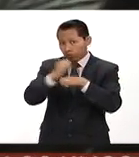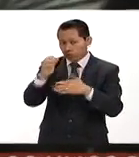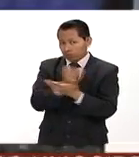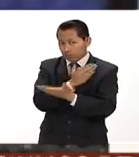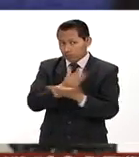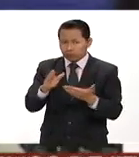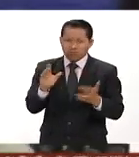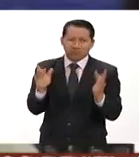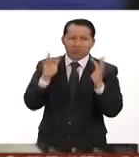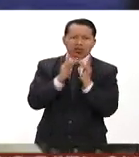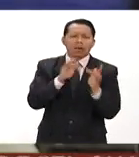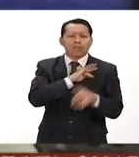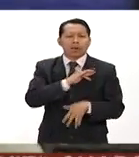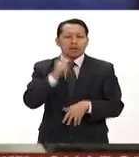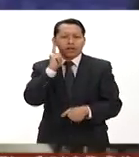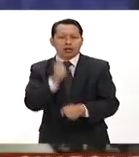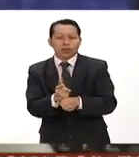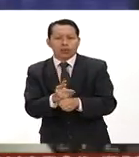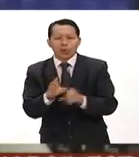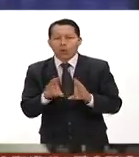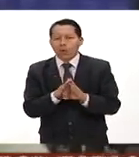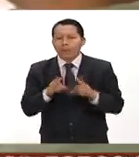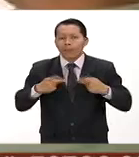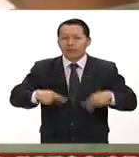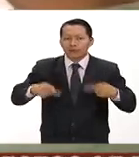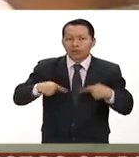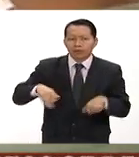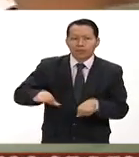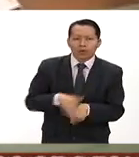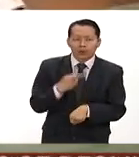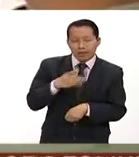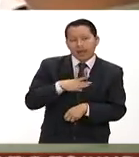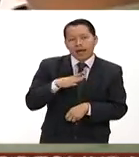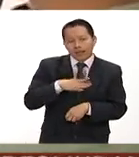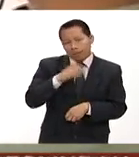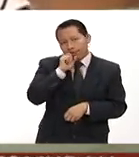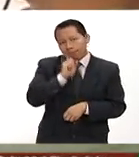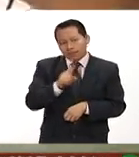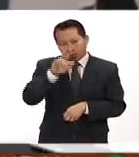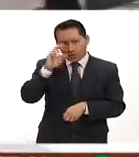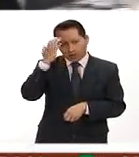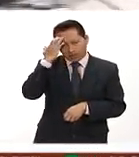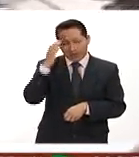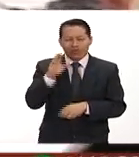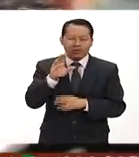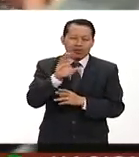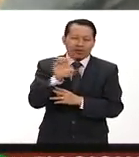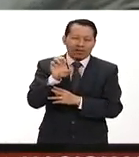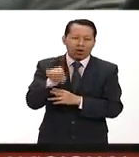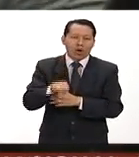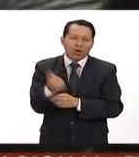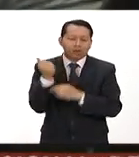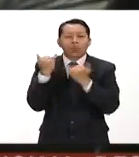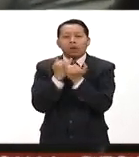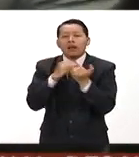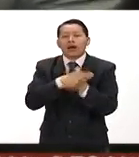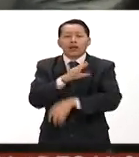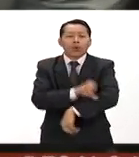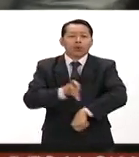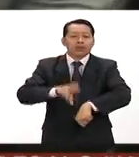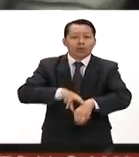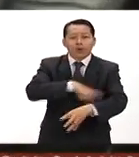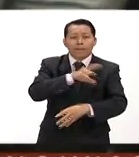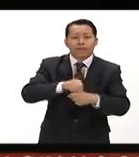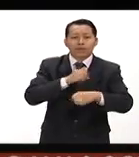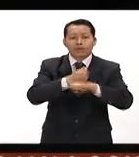facilita la identificación de los ciudadanos ya que 9 de cada 10 reconocen el 911 además de fortalecer la coordinación de todos los